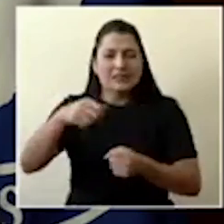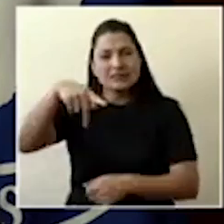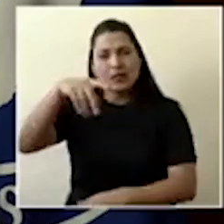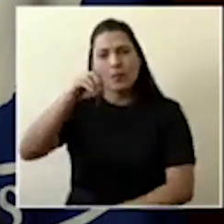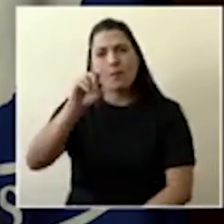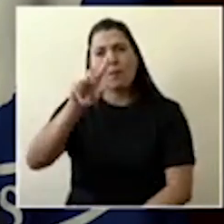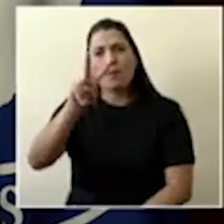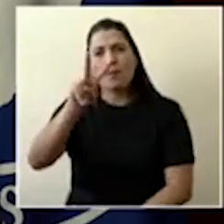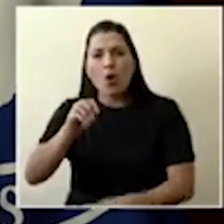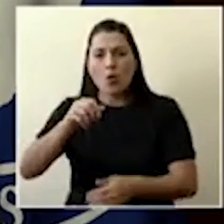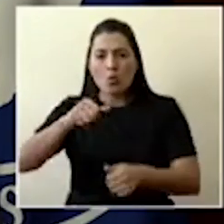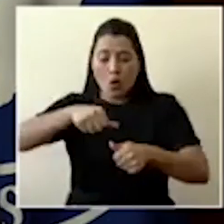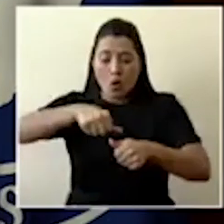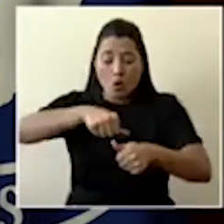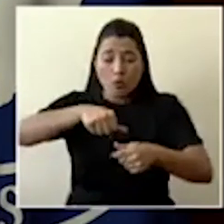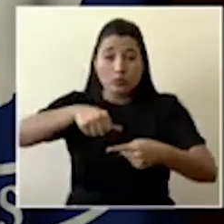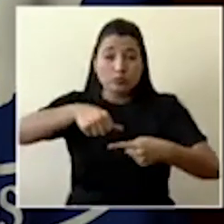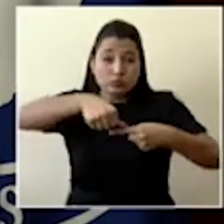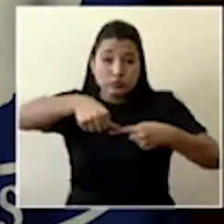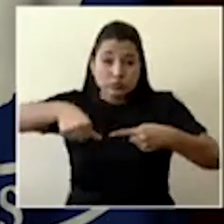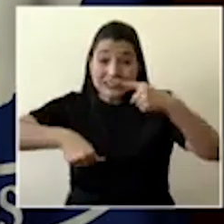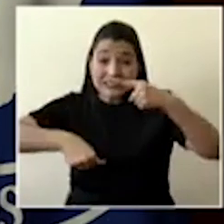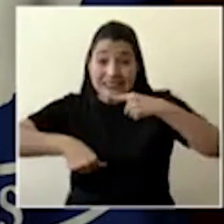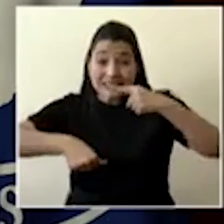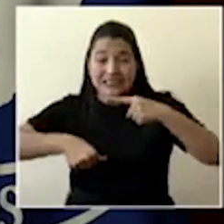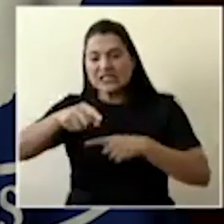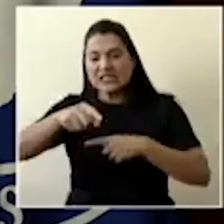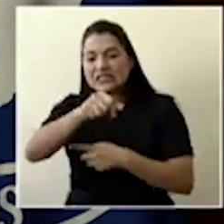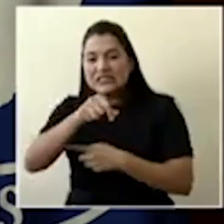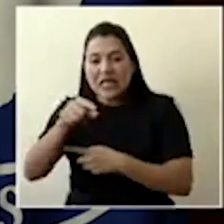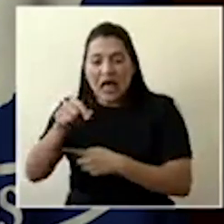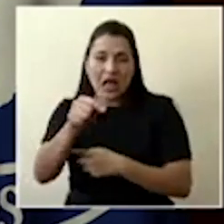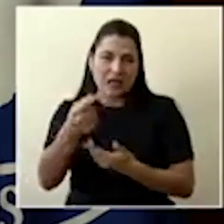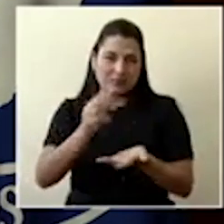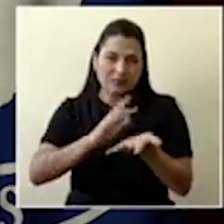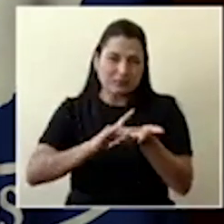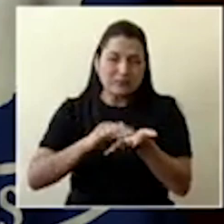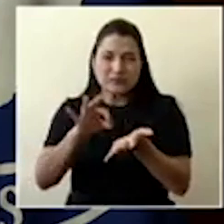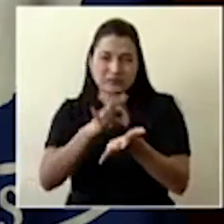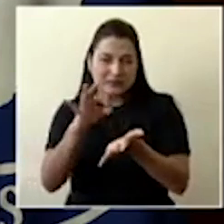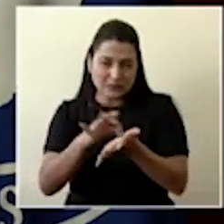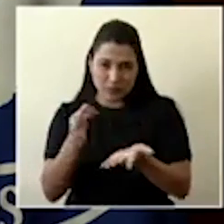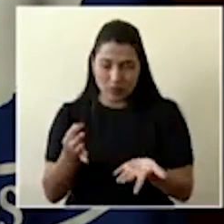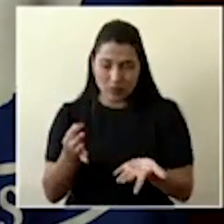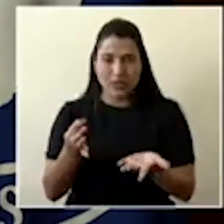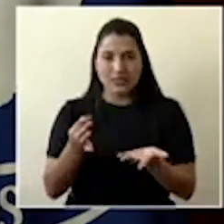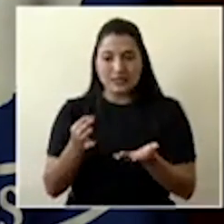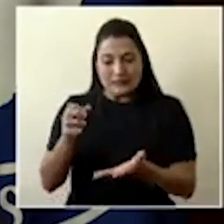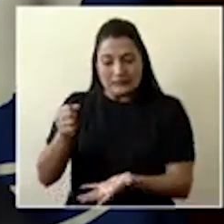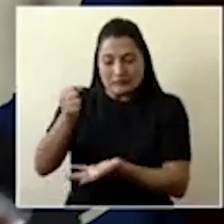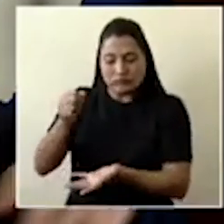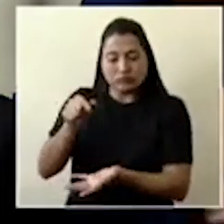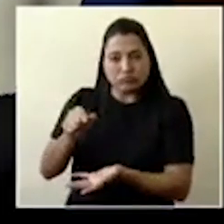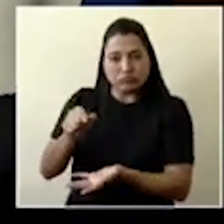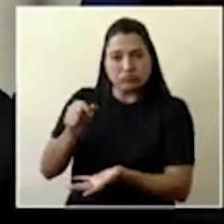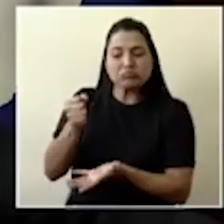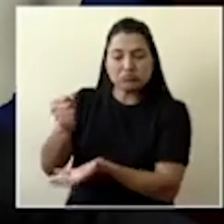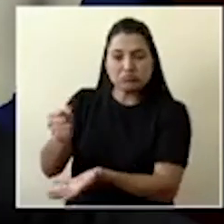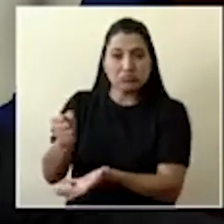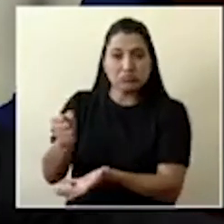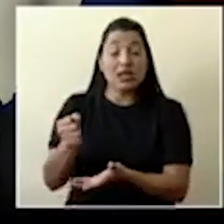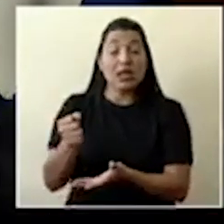pastas, sal y un paquete de artículos higiénicos. Me interesa destacar en este sentido que hemos